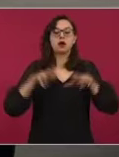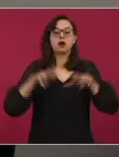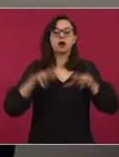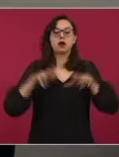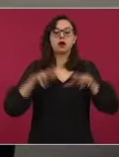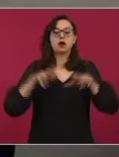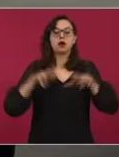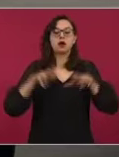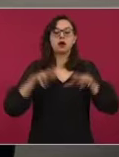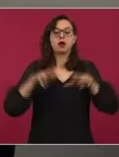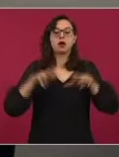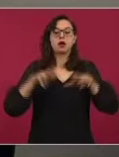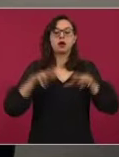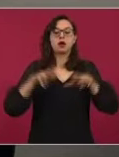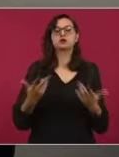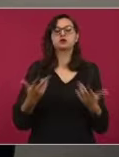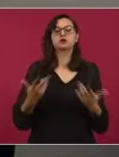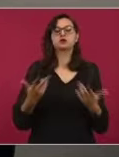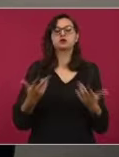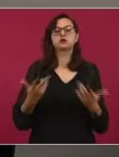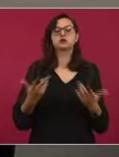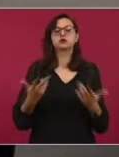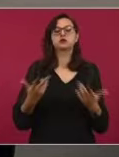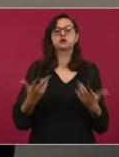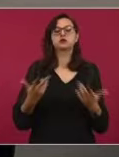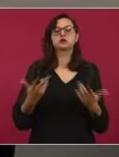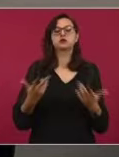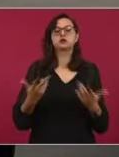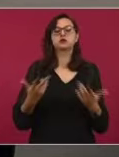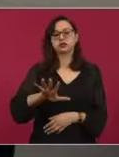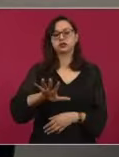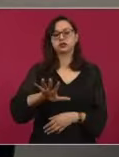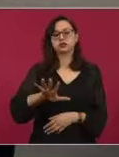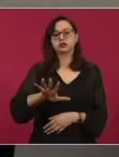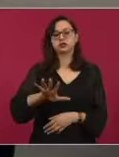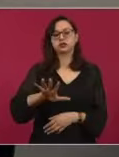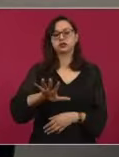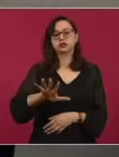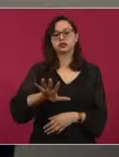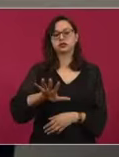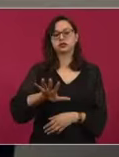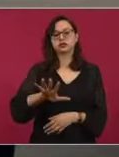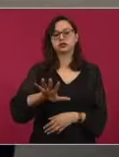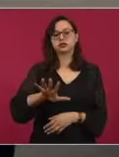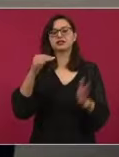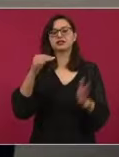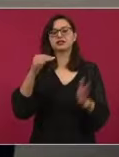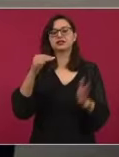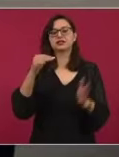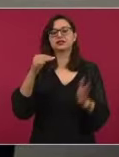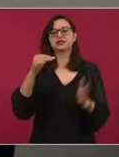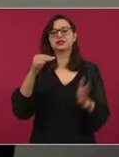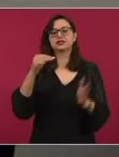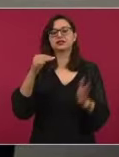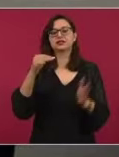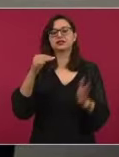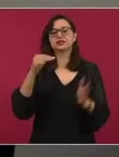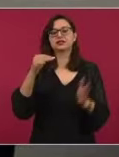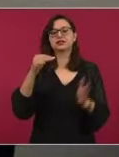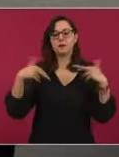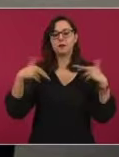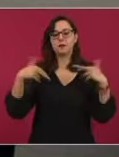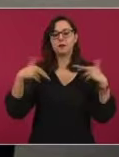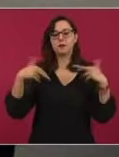ya tenemos una presencia de dos millones ciento ochenta y tres mil quinientos noventa cinco docentes. Entonces, con estos